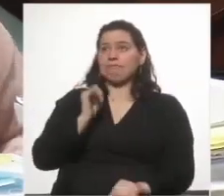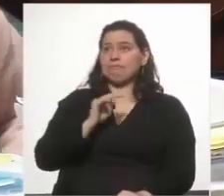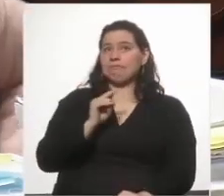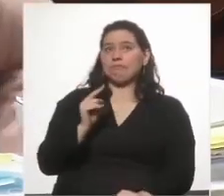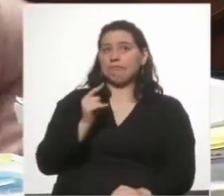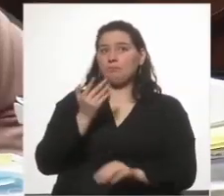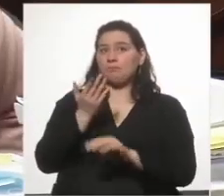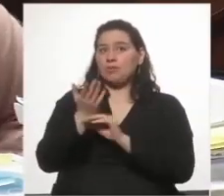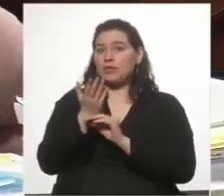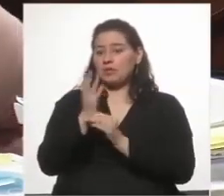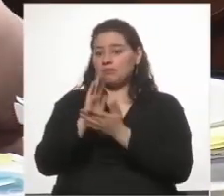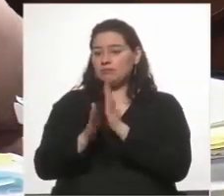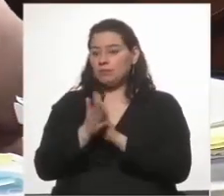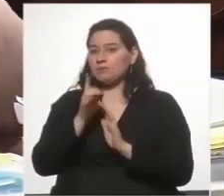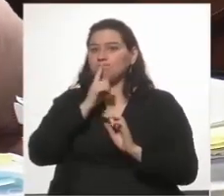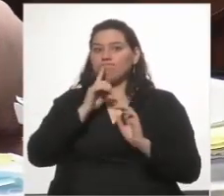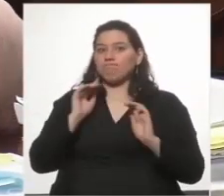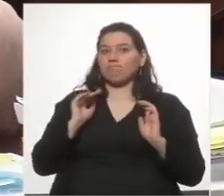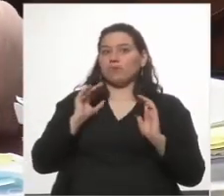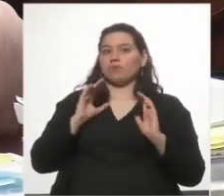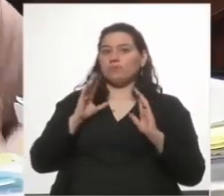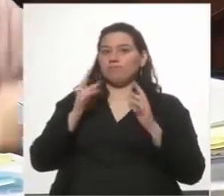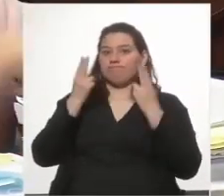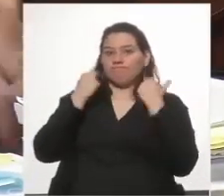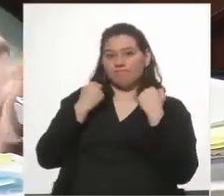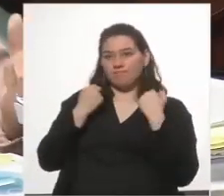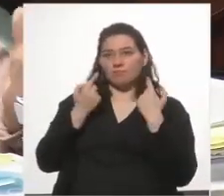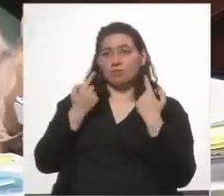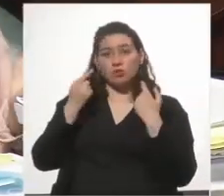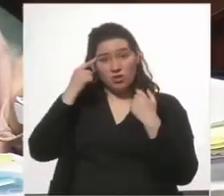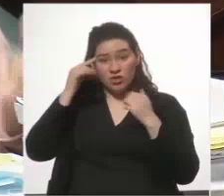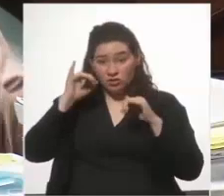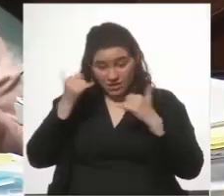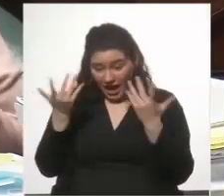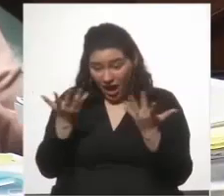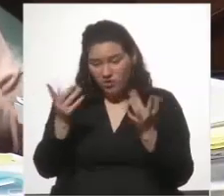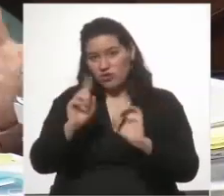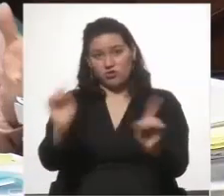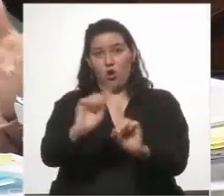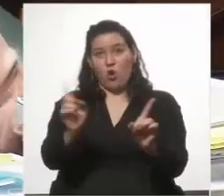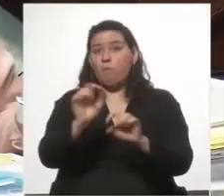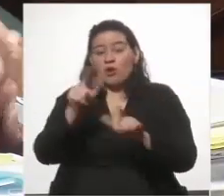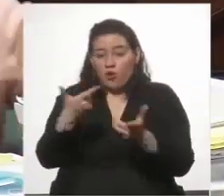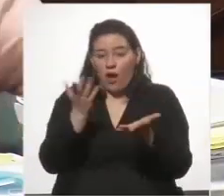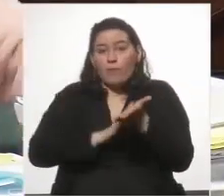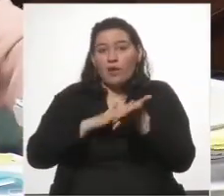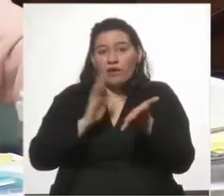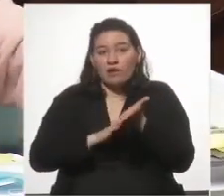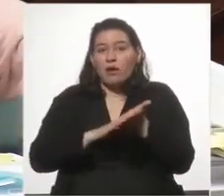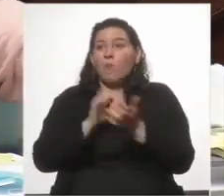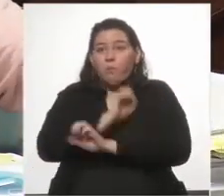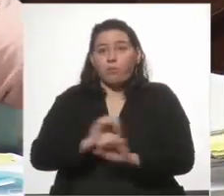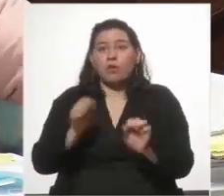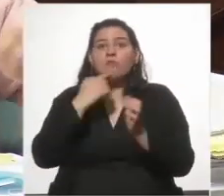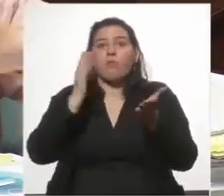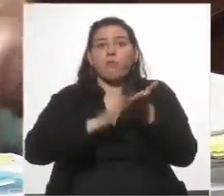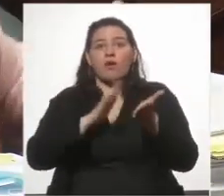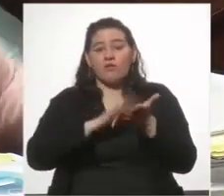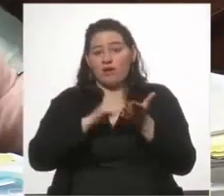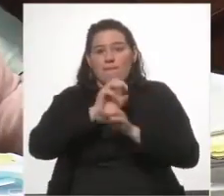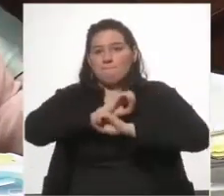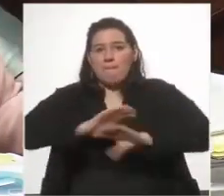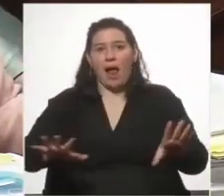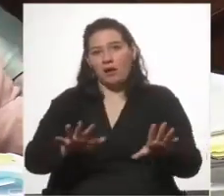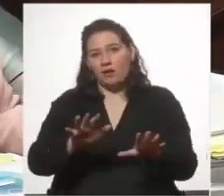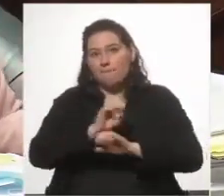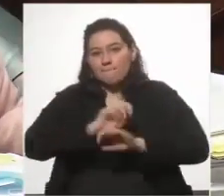va a pedir o no el desafuero. Yo digo que pasa en este caso, no, porque no lo puedo probar. Sí puedo probar que es un desastre